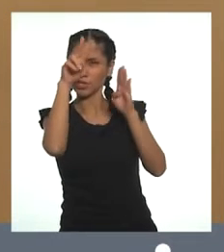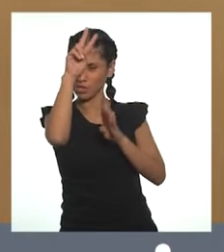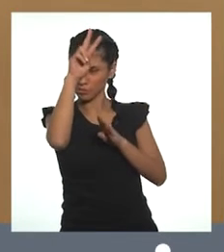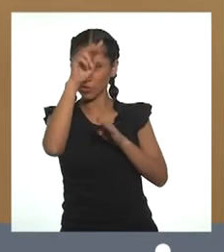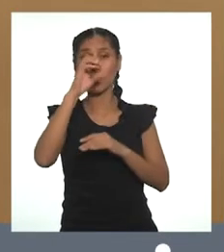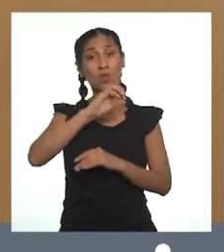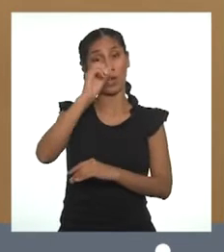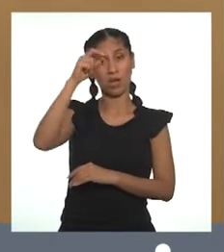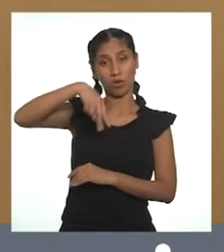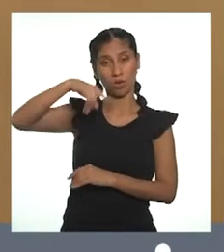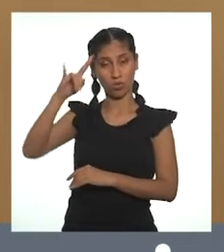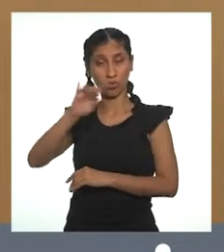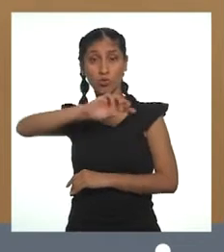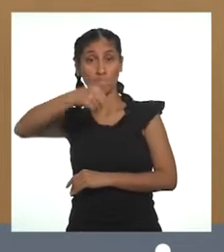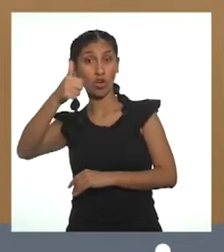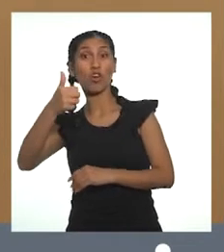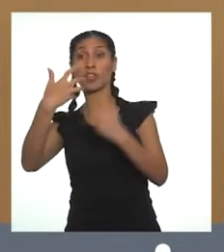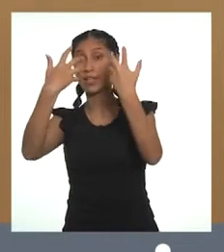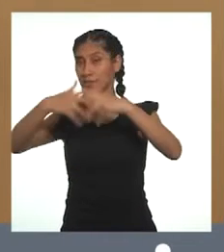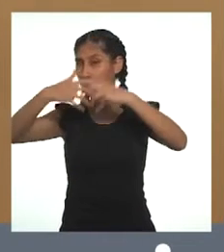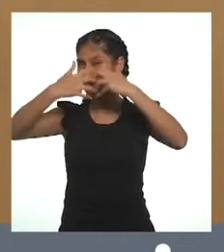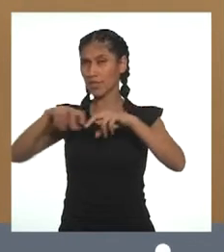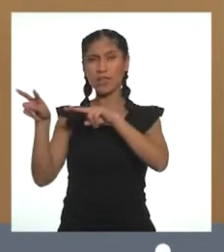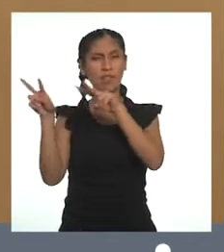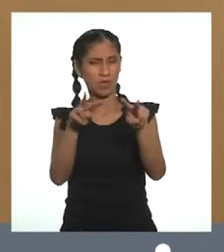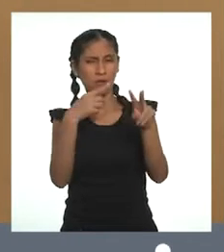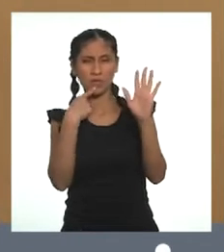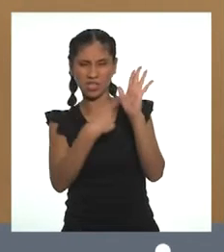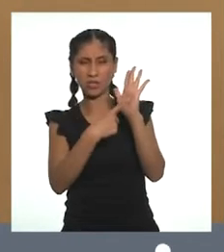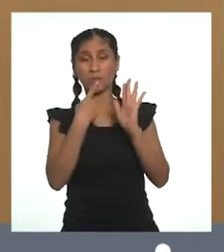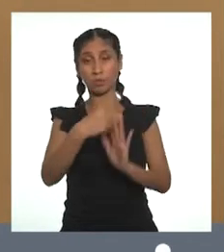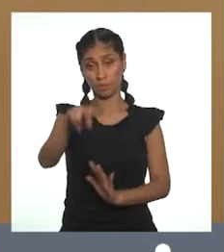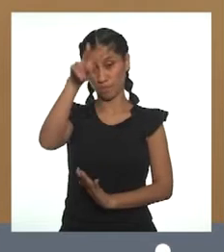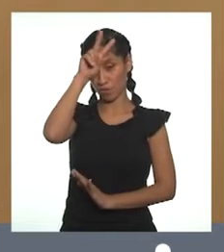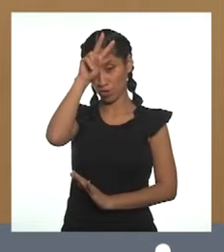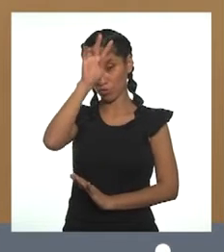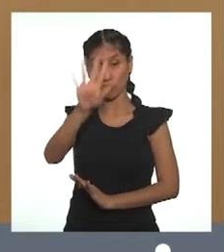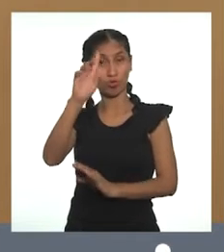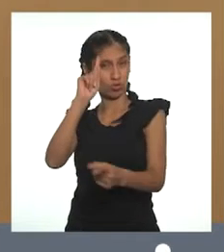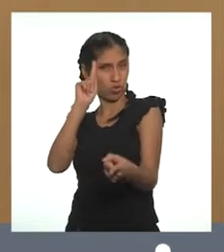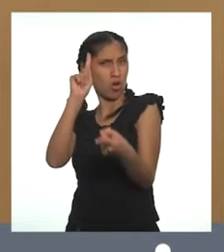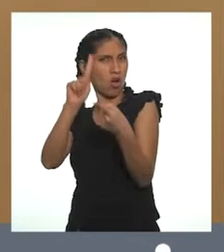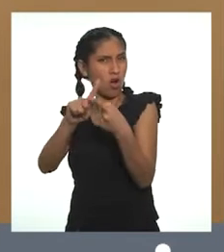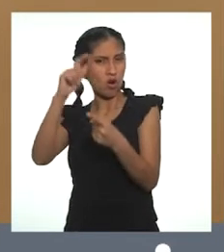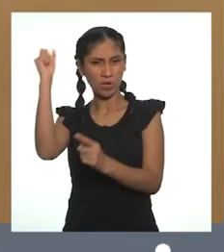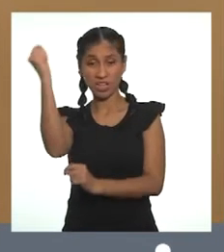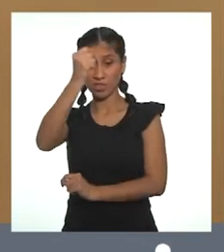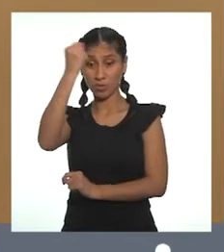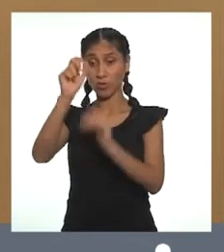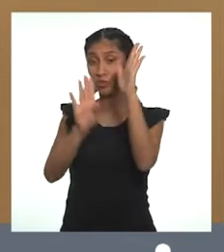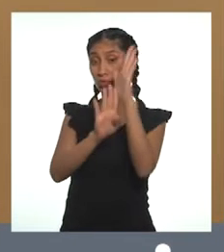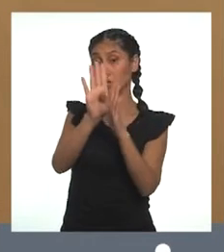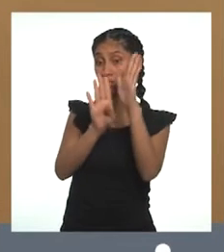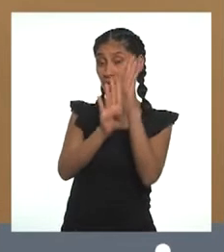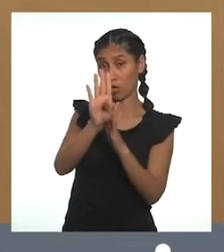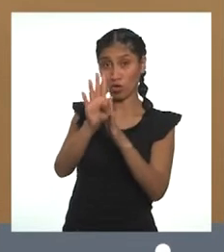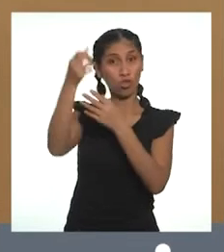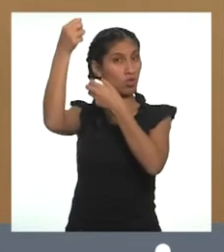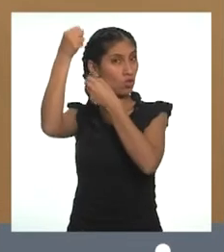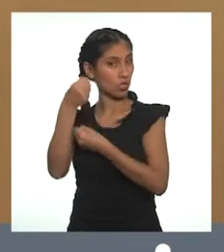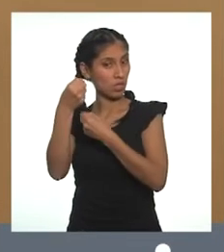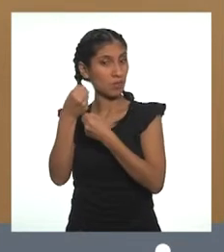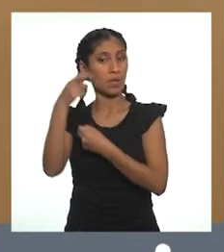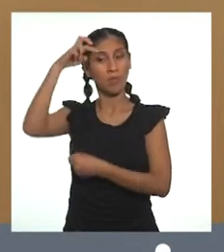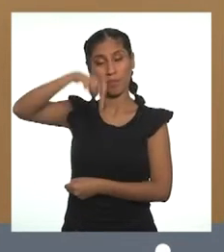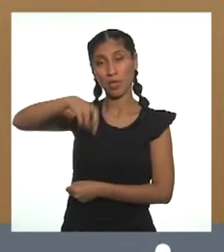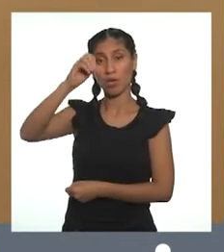ONU y otras entidades lanzaron la iniciativa Perú por los Objetivos de Desarrollo Sostenible, P